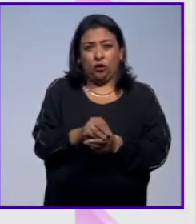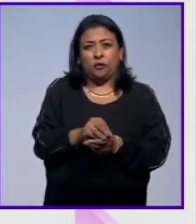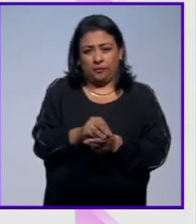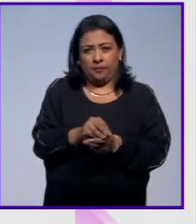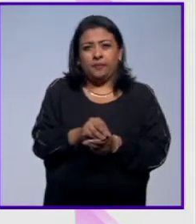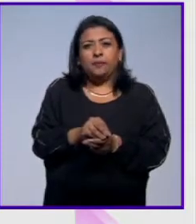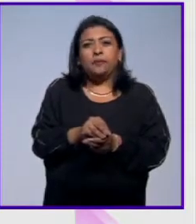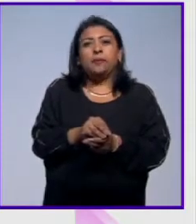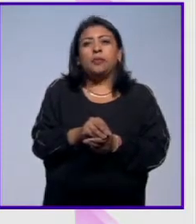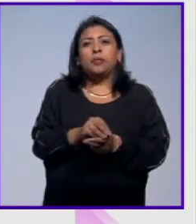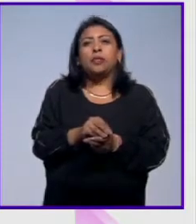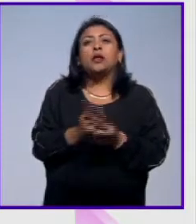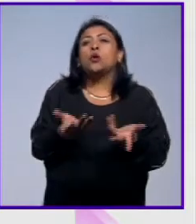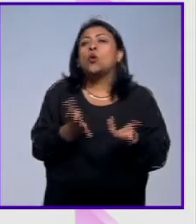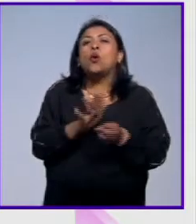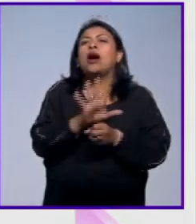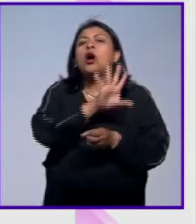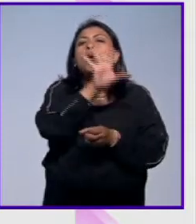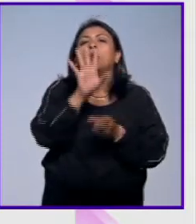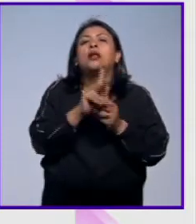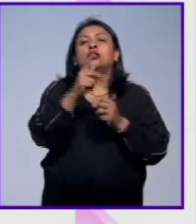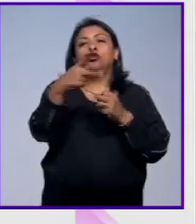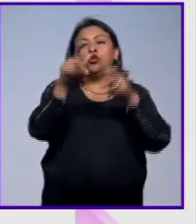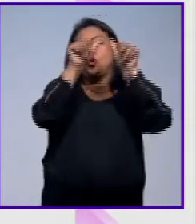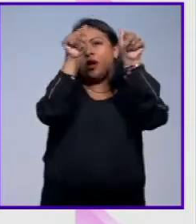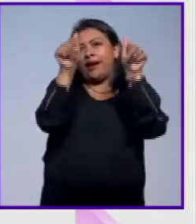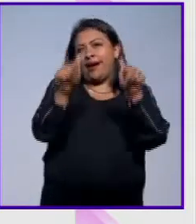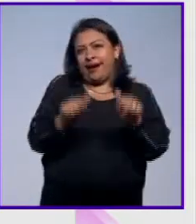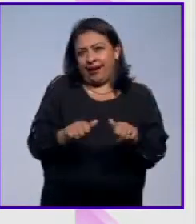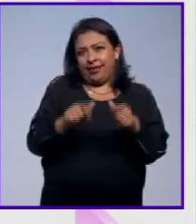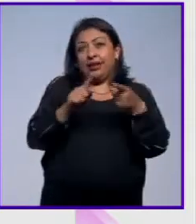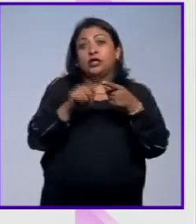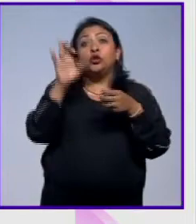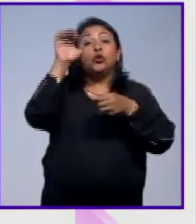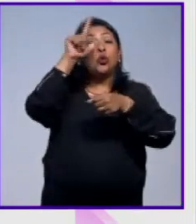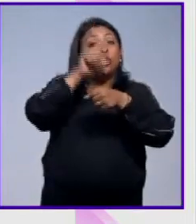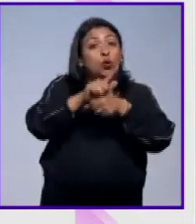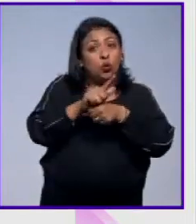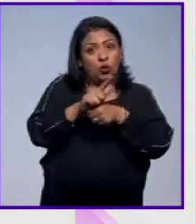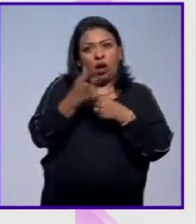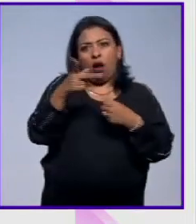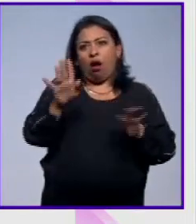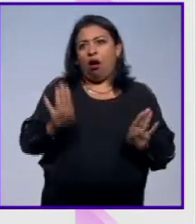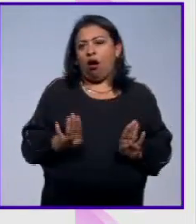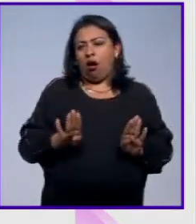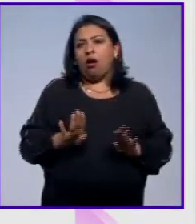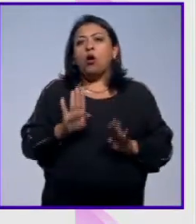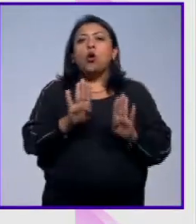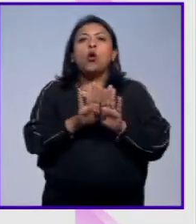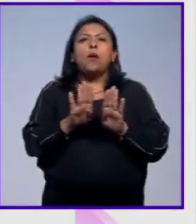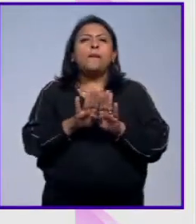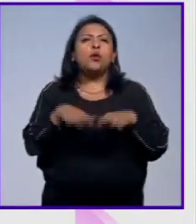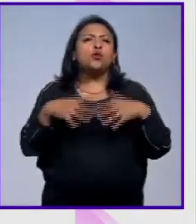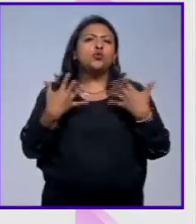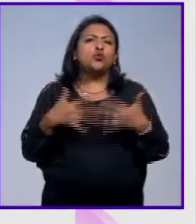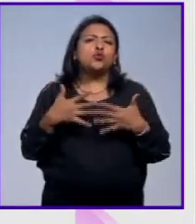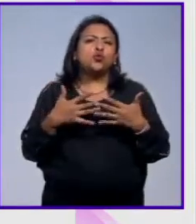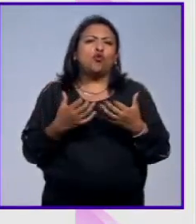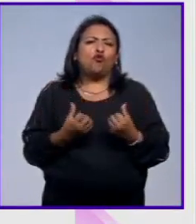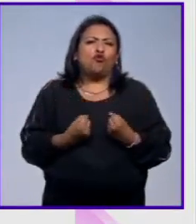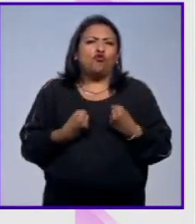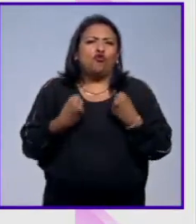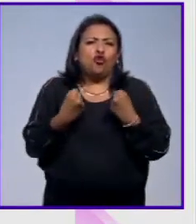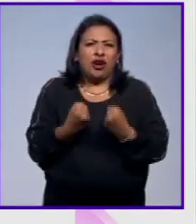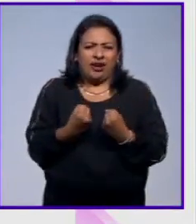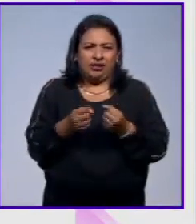de las artes y la cultura por su carácter de gran fuerza